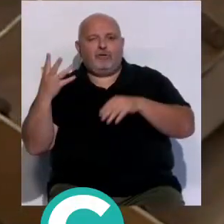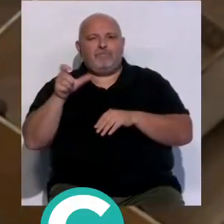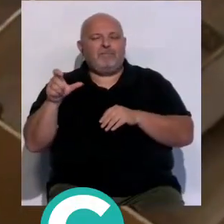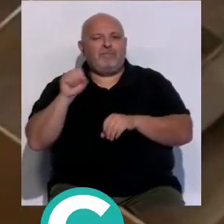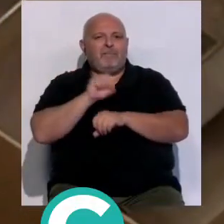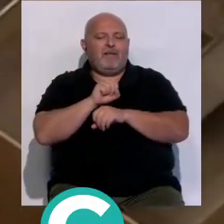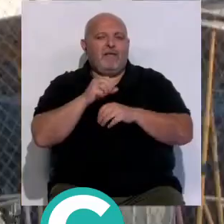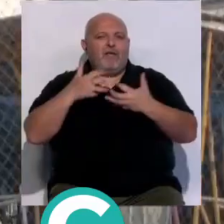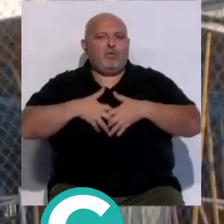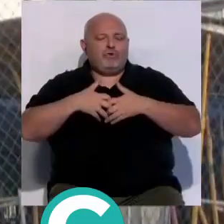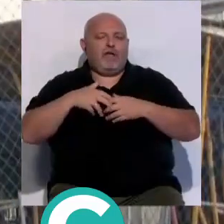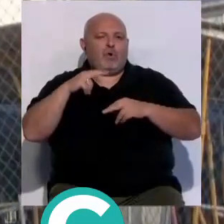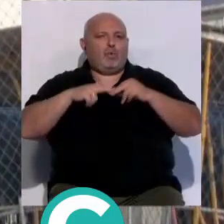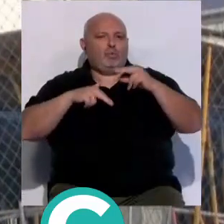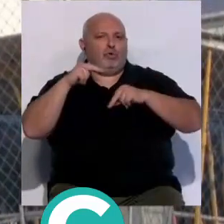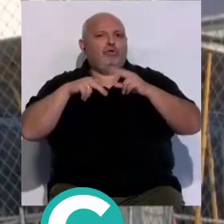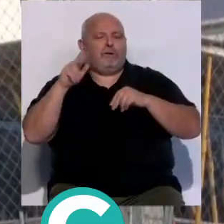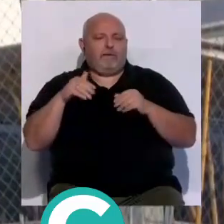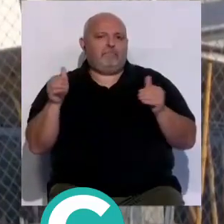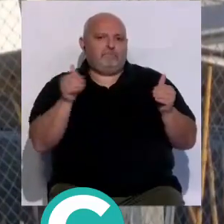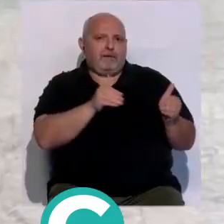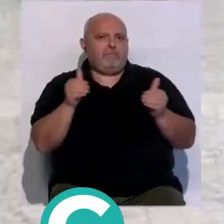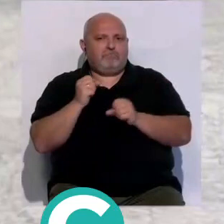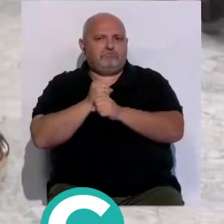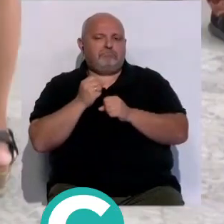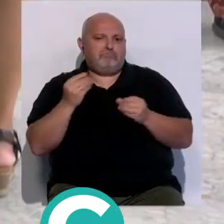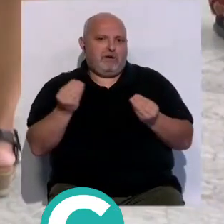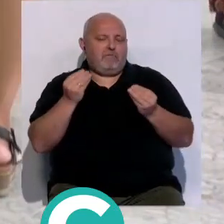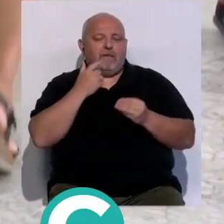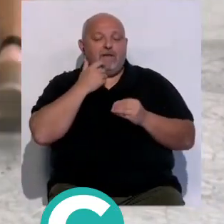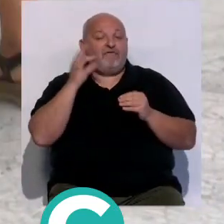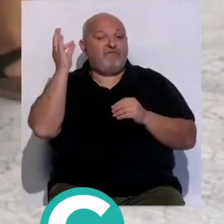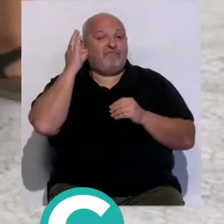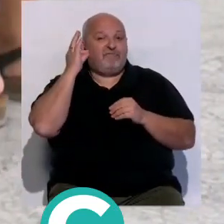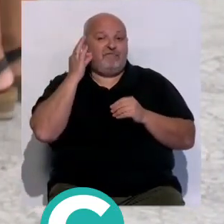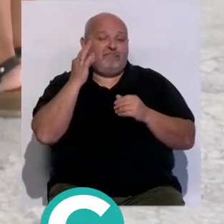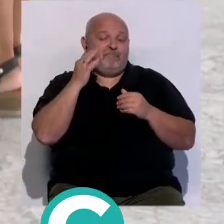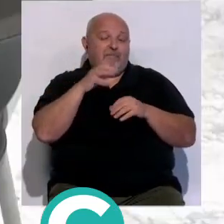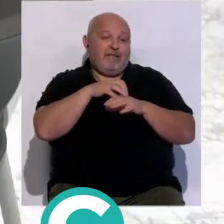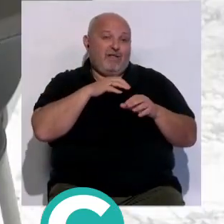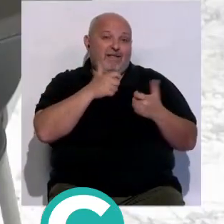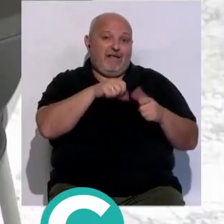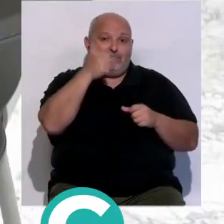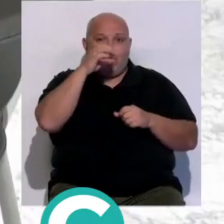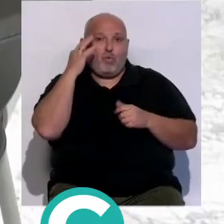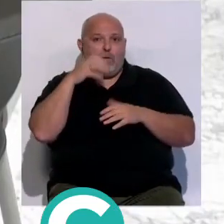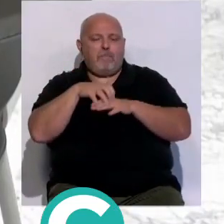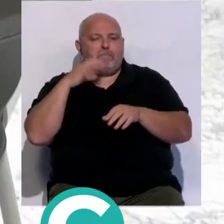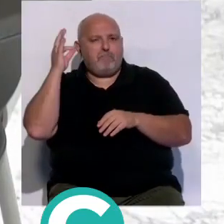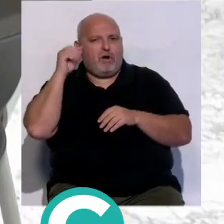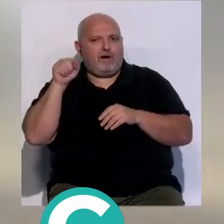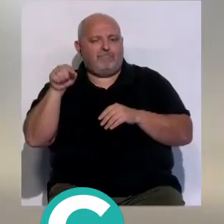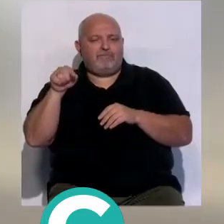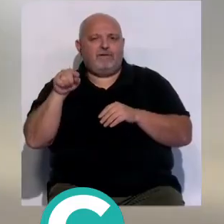parados en industria y construcción respectivamente en cuanto a sexos el paro en cádiz sigue teniendo un marcado predominio femenino